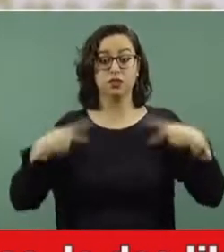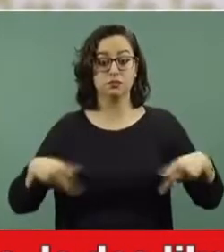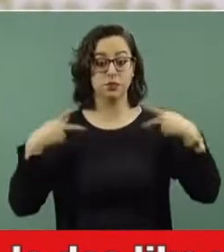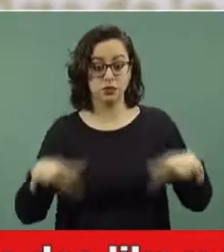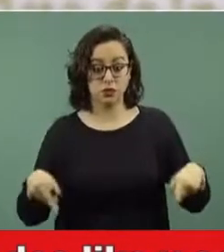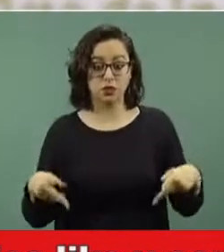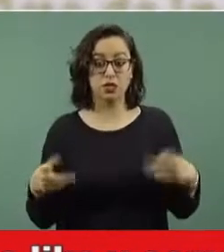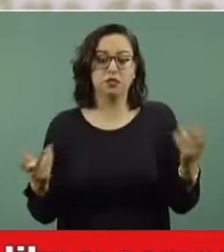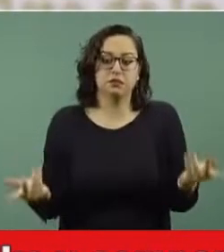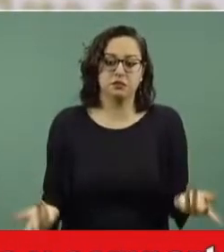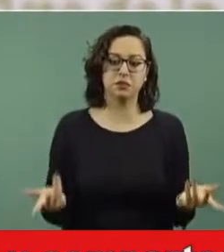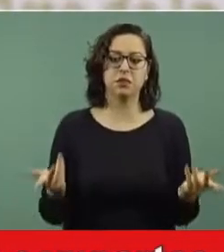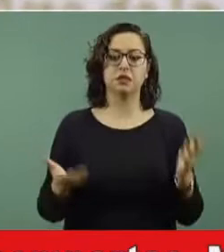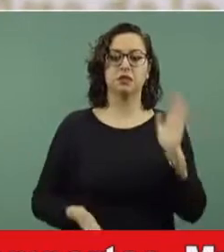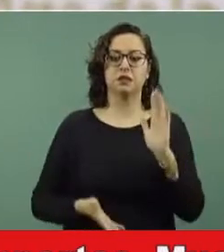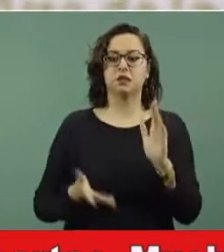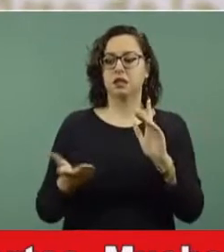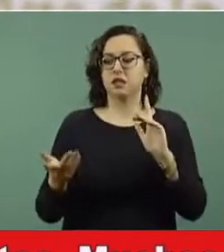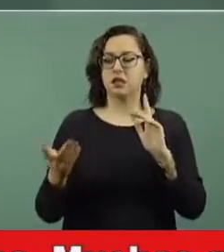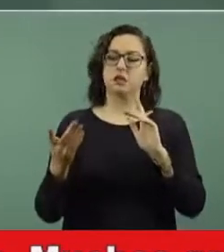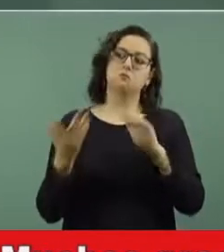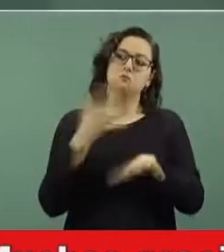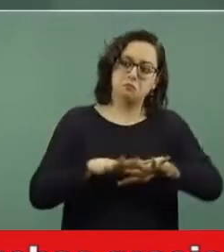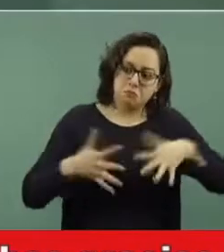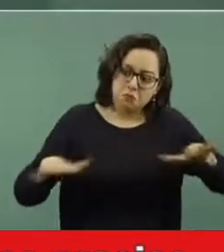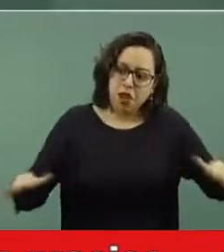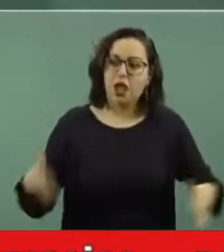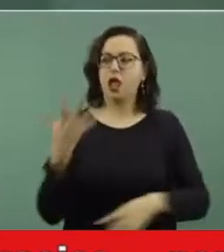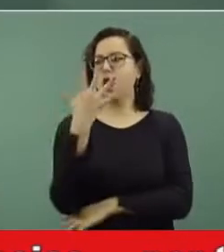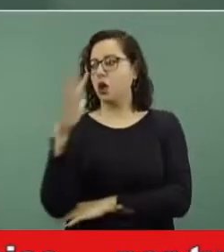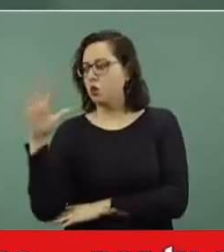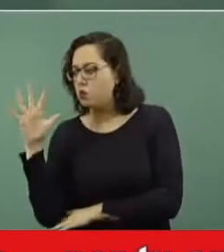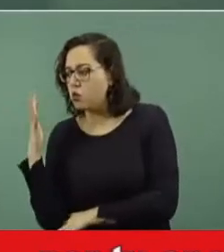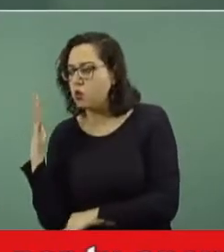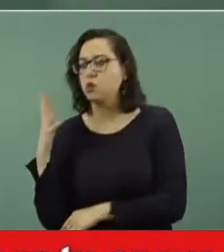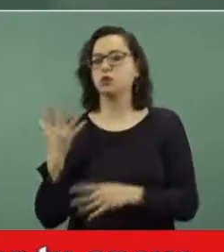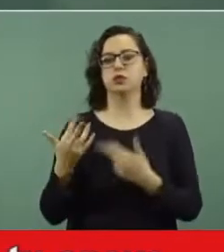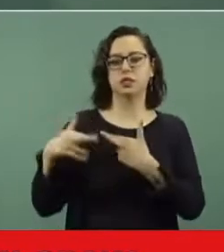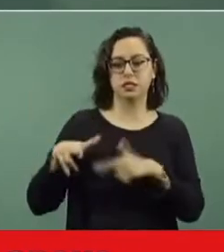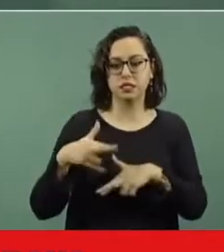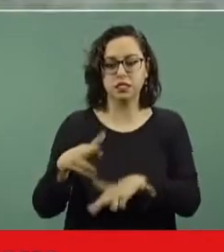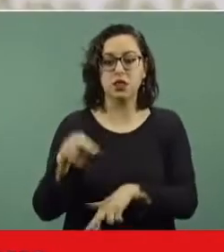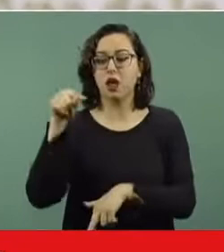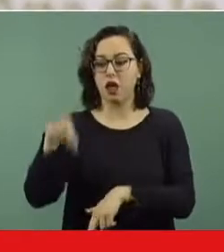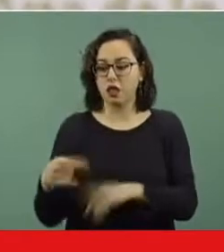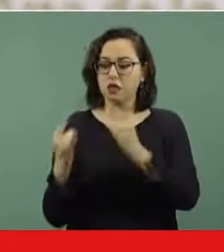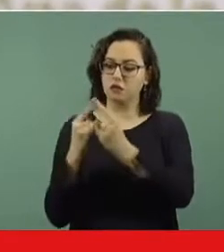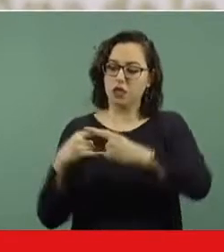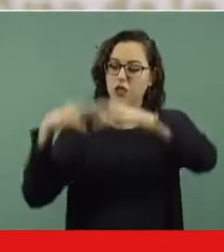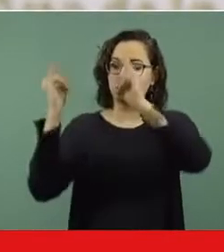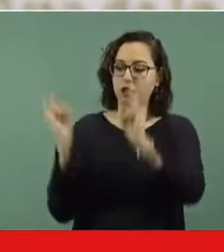visitar, por ejemplo, la playa cercana, el bosque cercano, el lago cercano, el río cercano y a veces acampar en esos sitios.